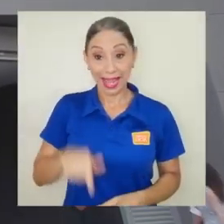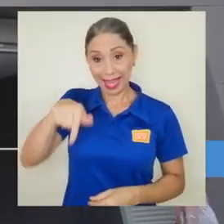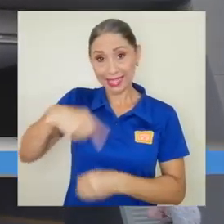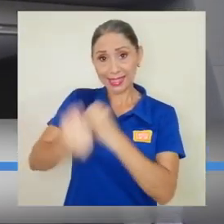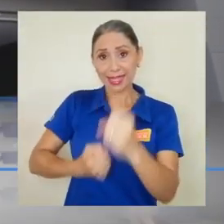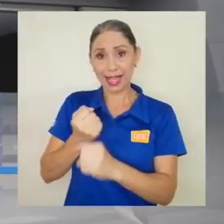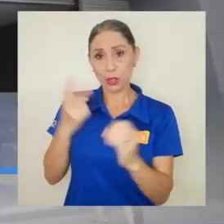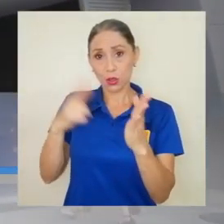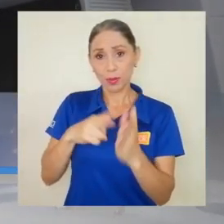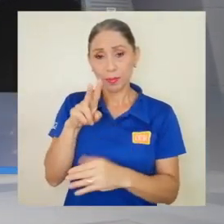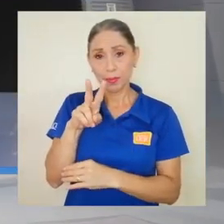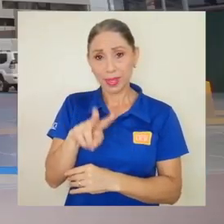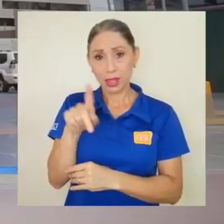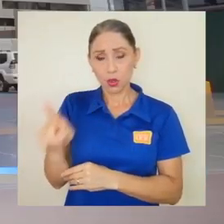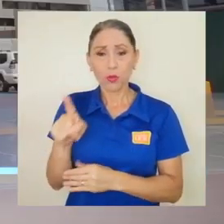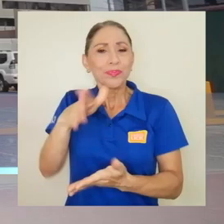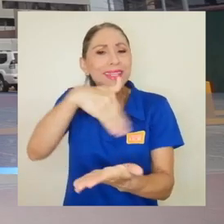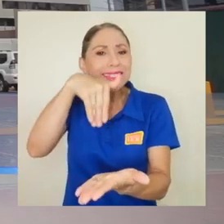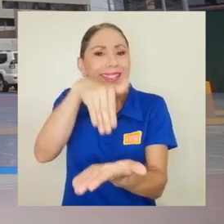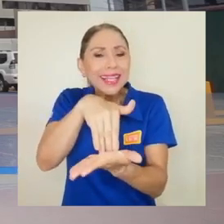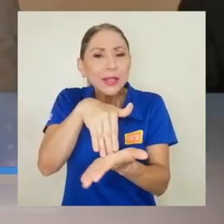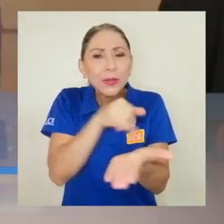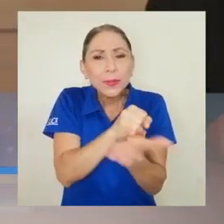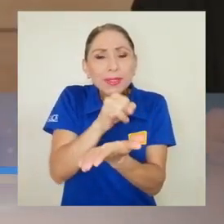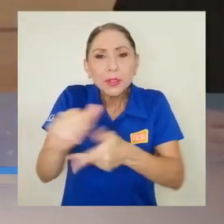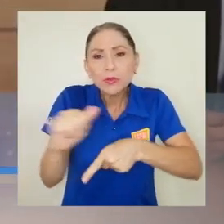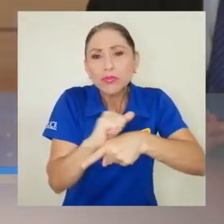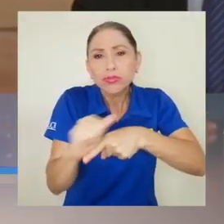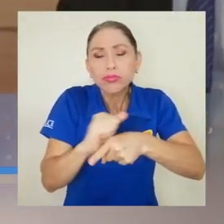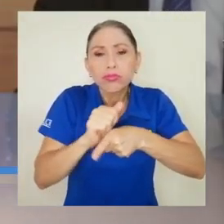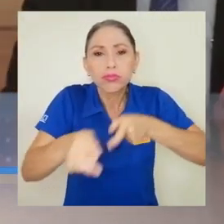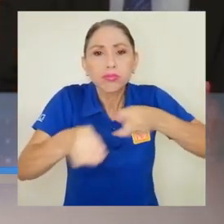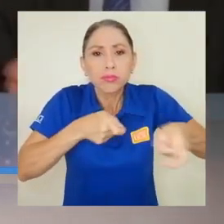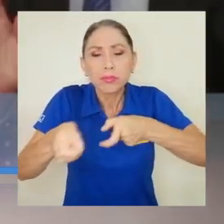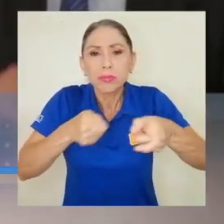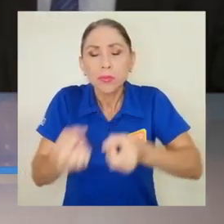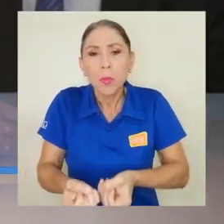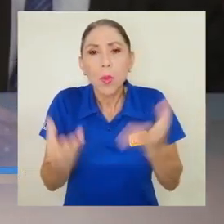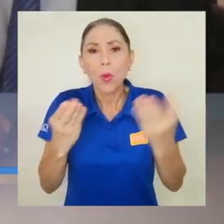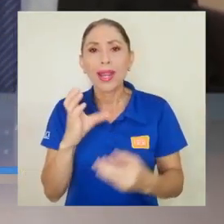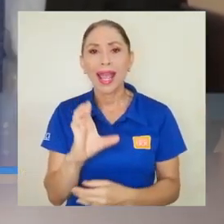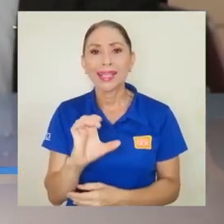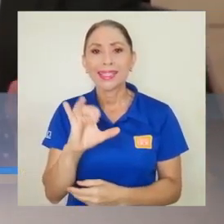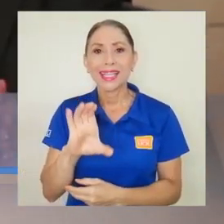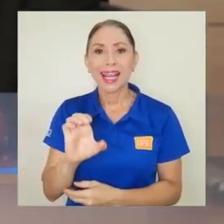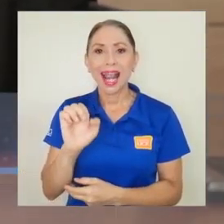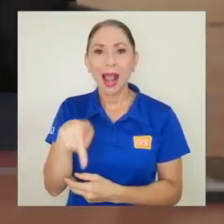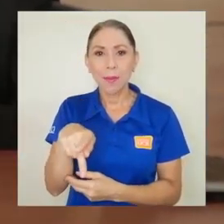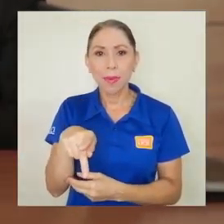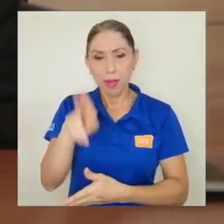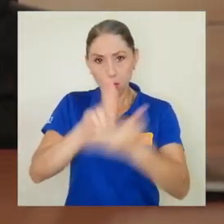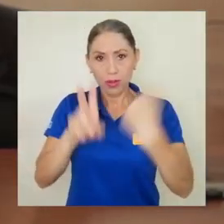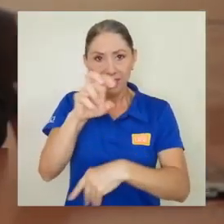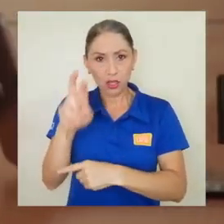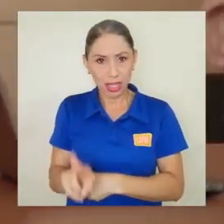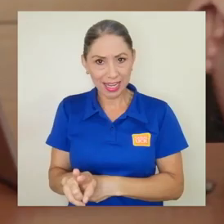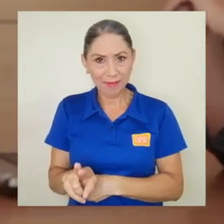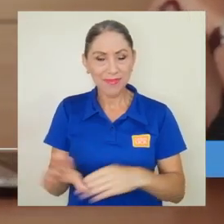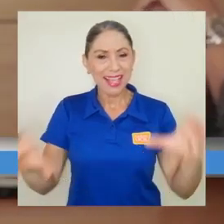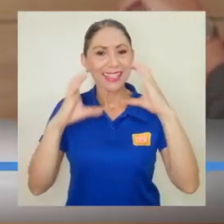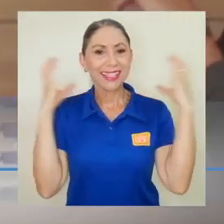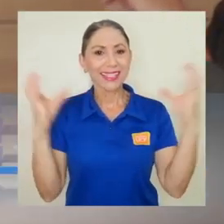Este 2021, el Centro de Investigación y Capacitación en Administración Pública, SICAP, de la Universidad de Costa Rica,